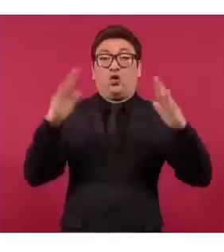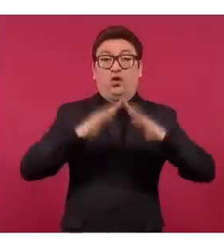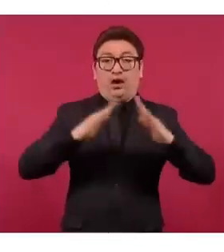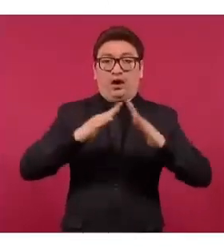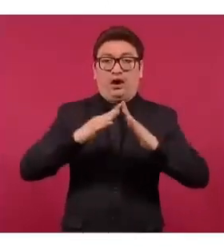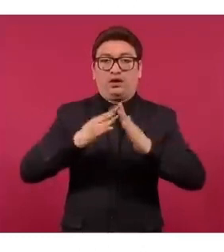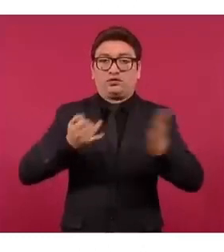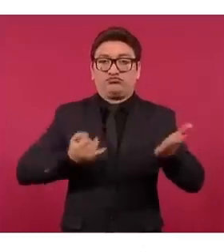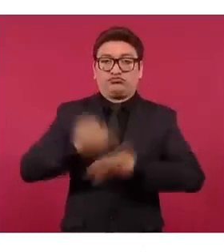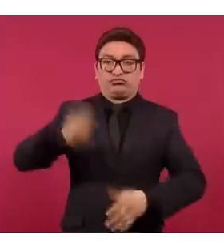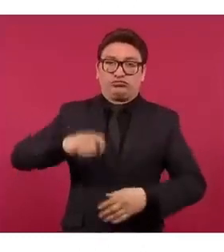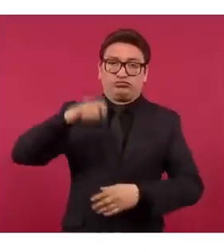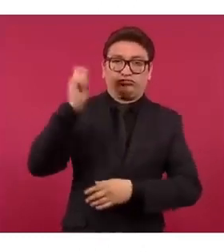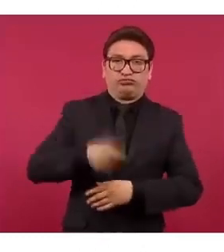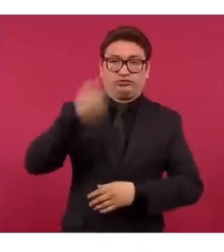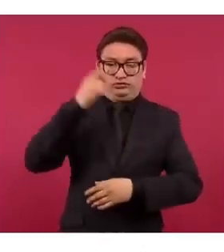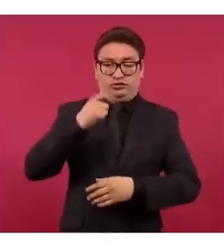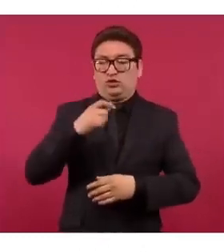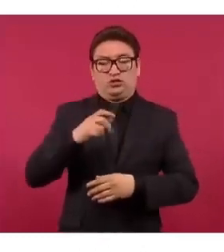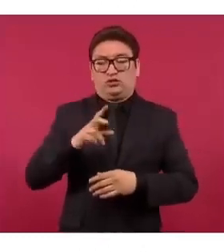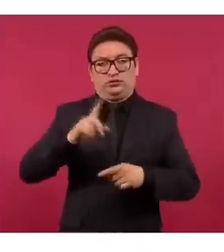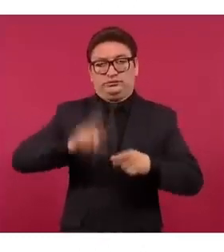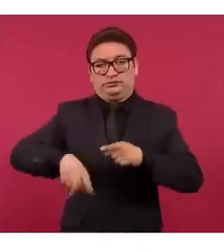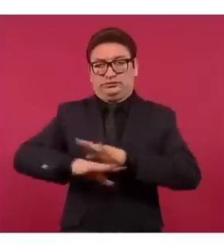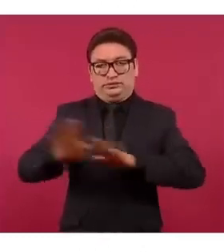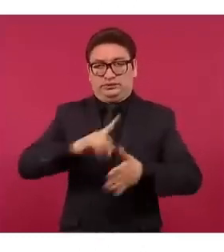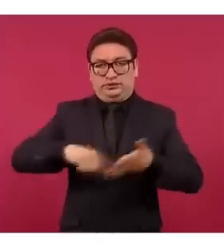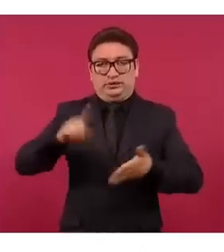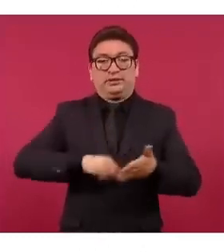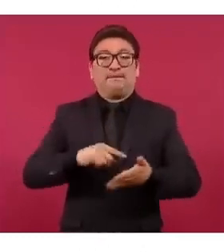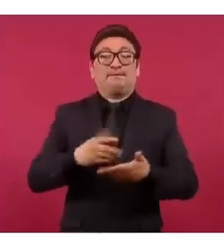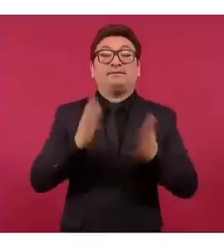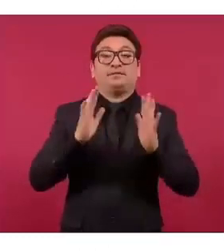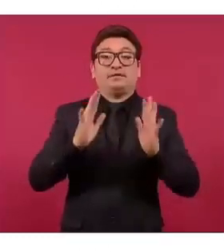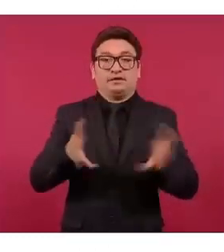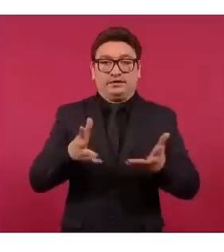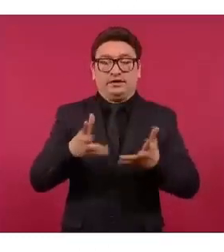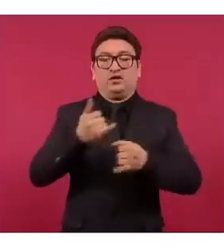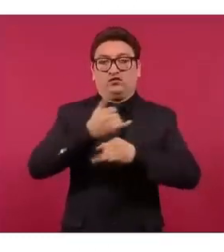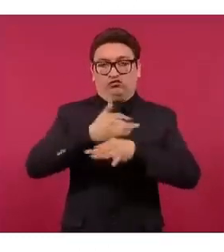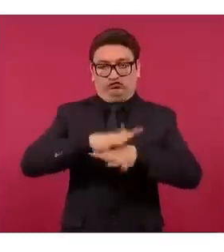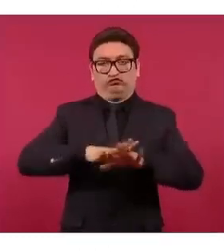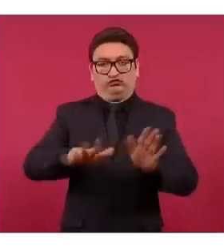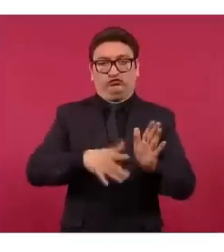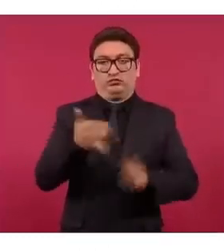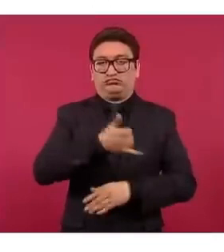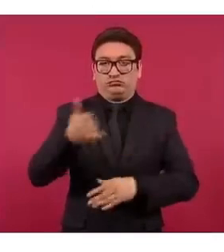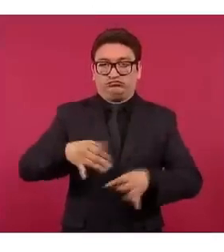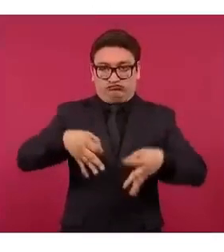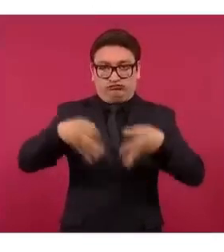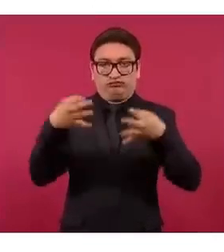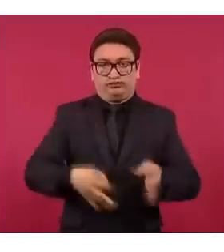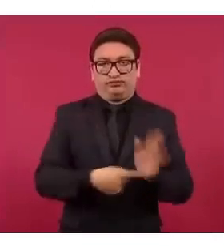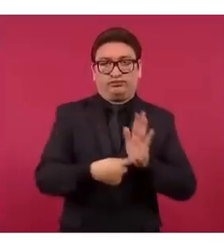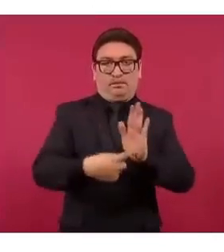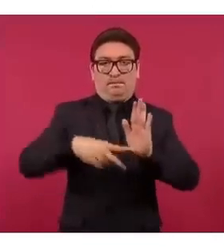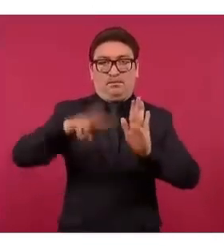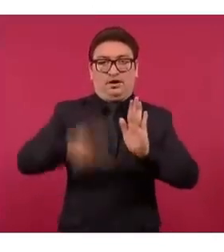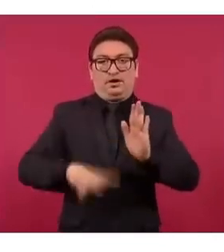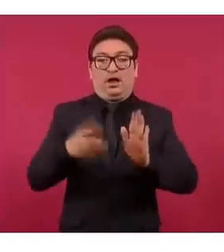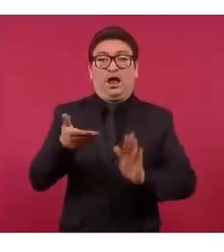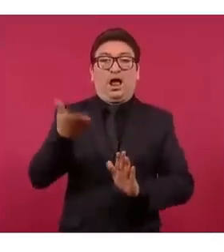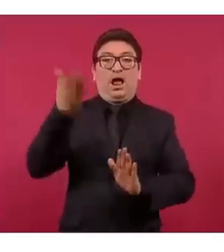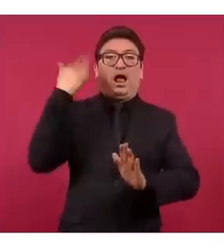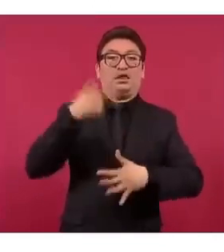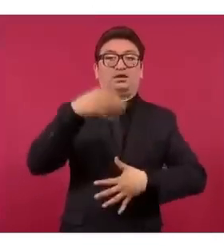recuperada, se reveló los datos reales del Infonavit, se manipulaban los datos de